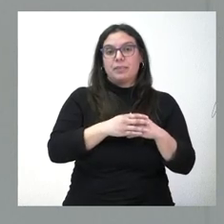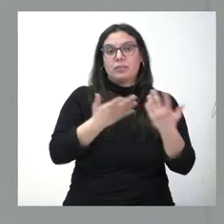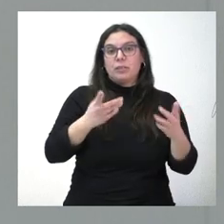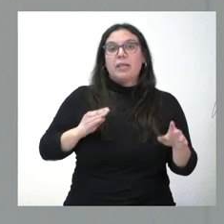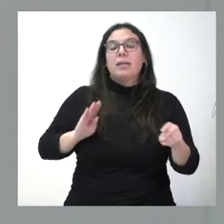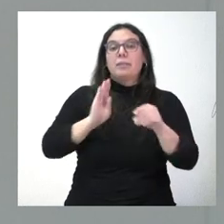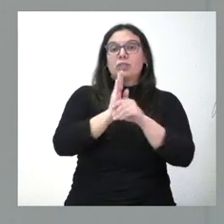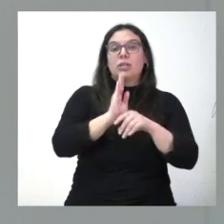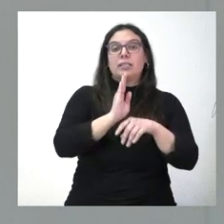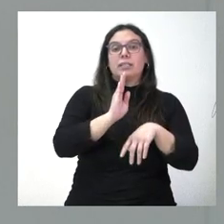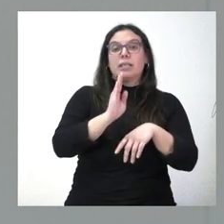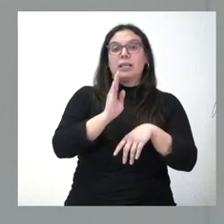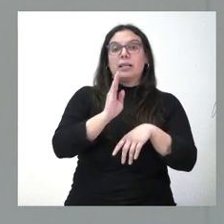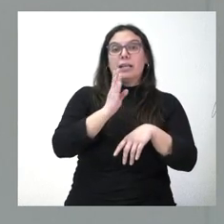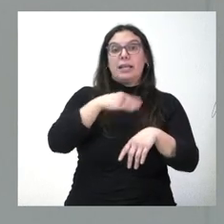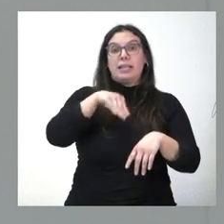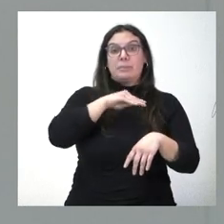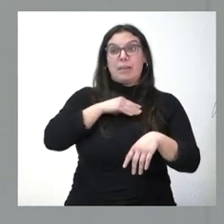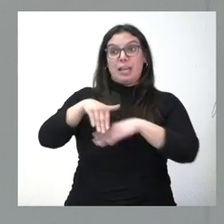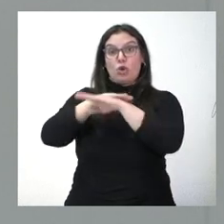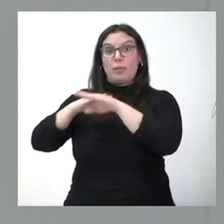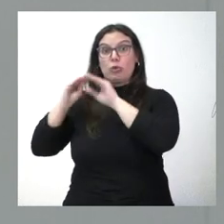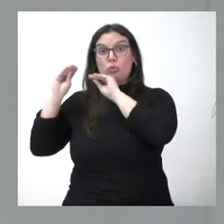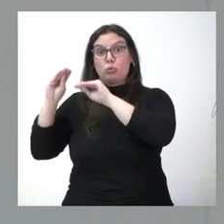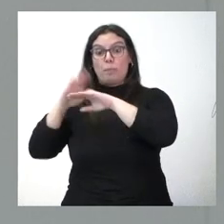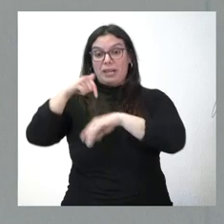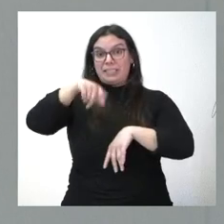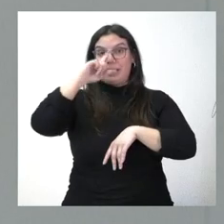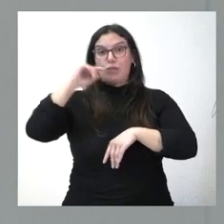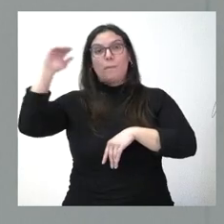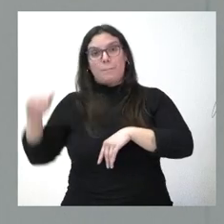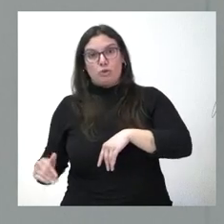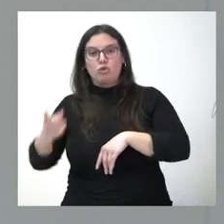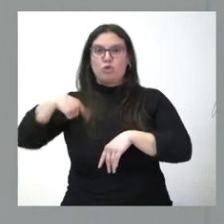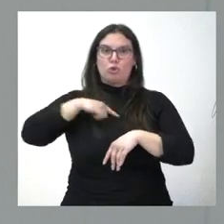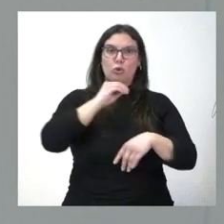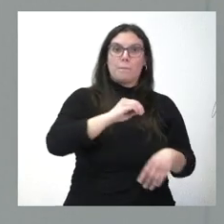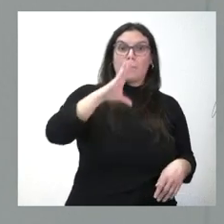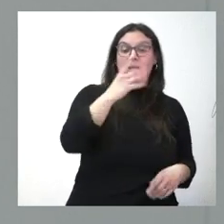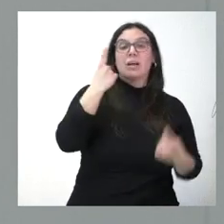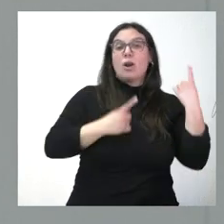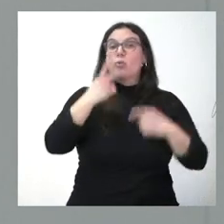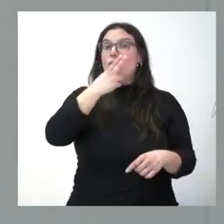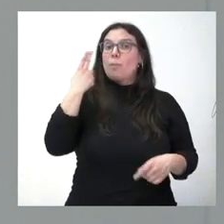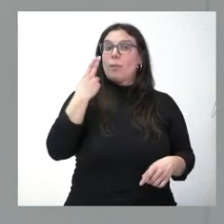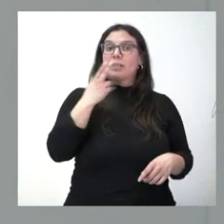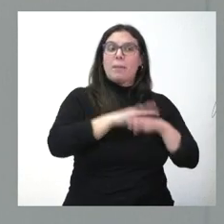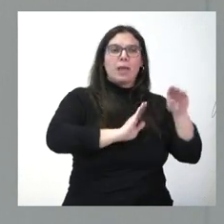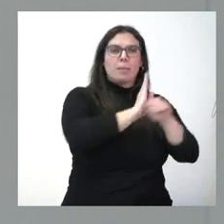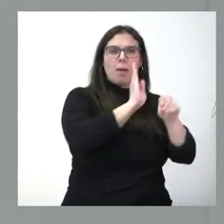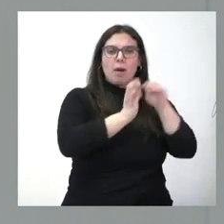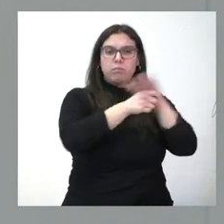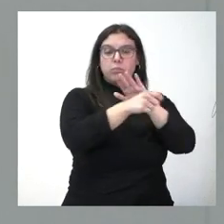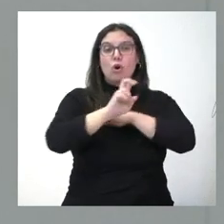en Zamora para el año 2003 bajan y por tanto ahí está también algunas de las explicaciones mientras hay quien se compromete en inversiones el que retira